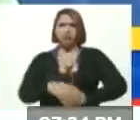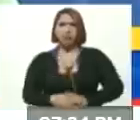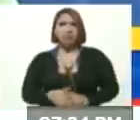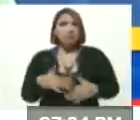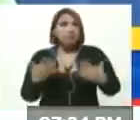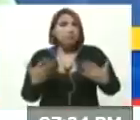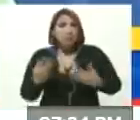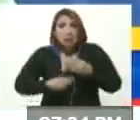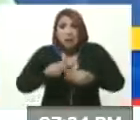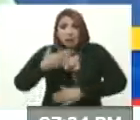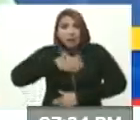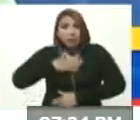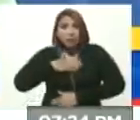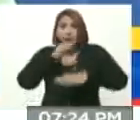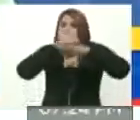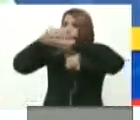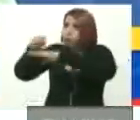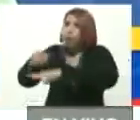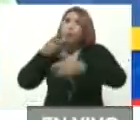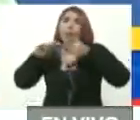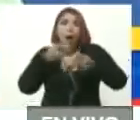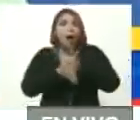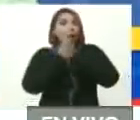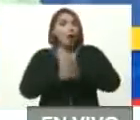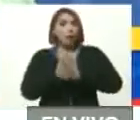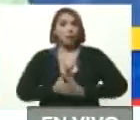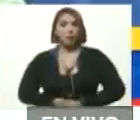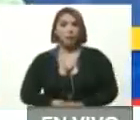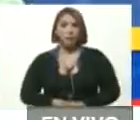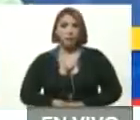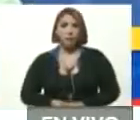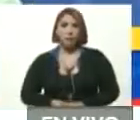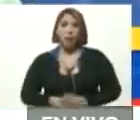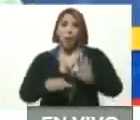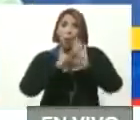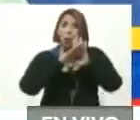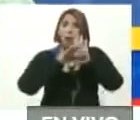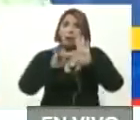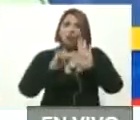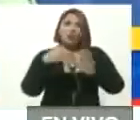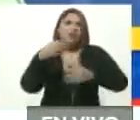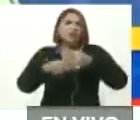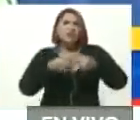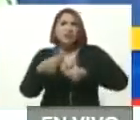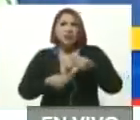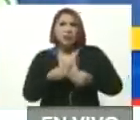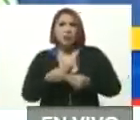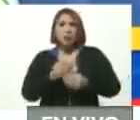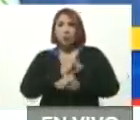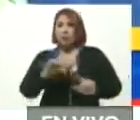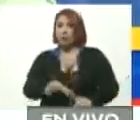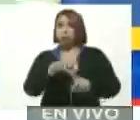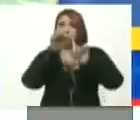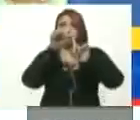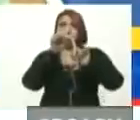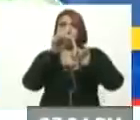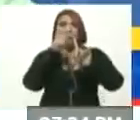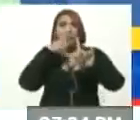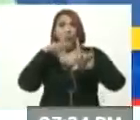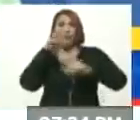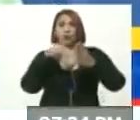yo? Diálogo, diálogo, diálogo. Con la constituyente que hicimos, una vez electa por el pueblo, 2017,